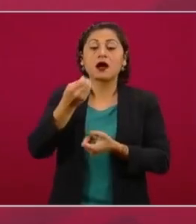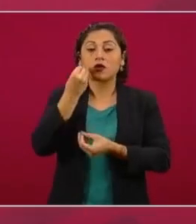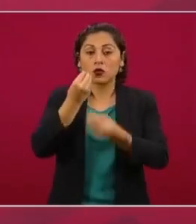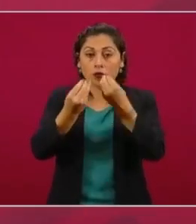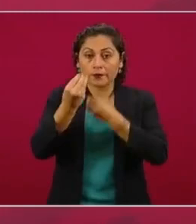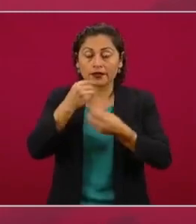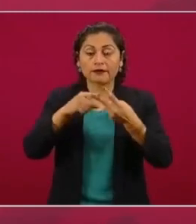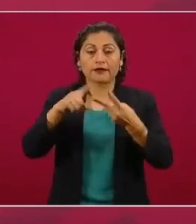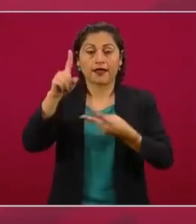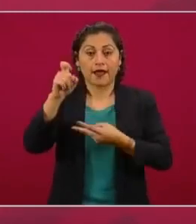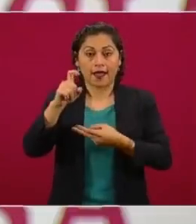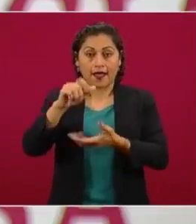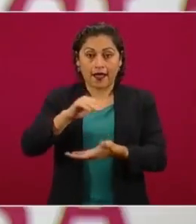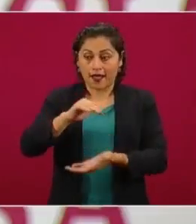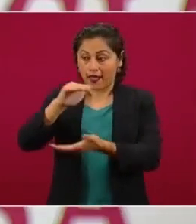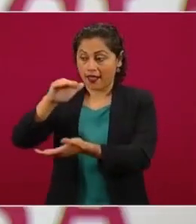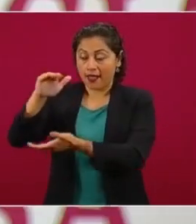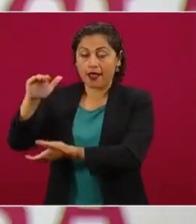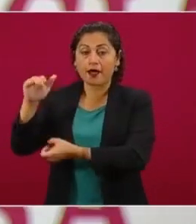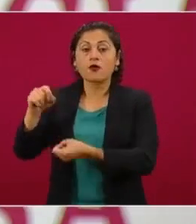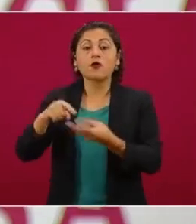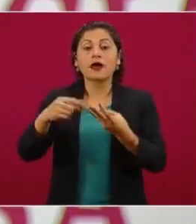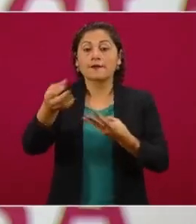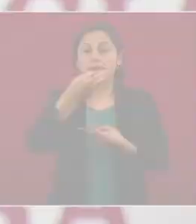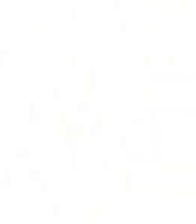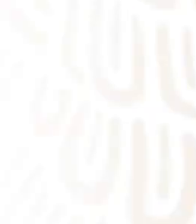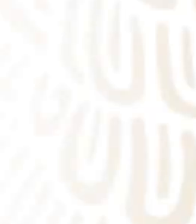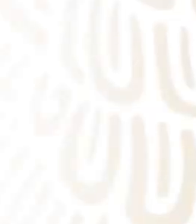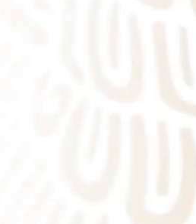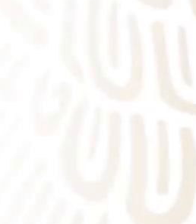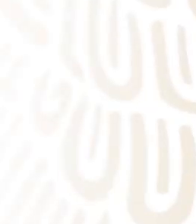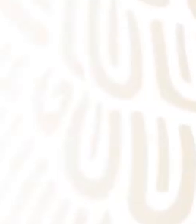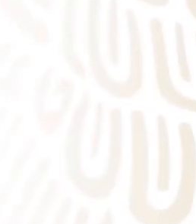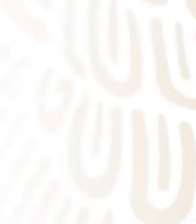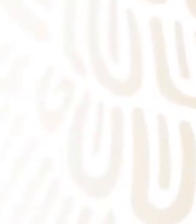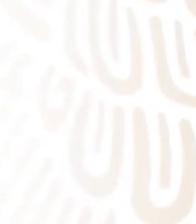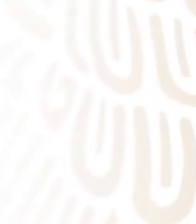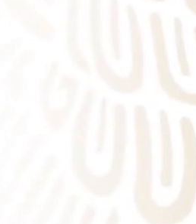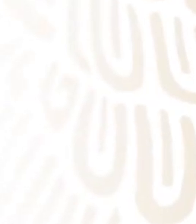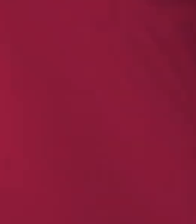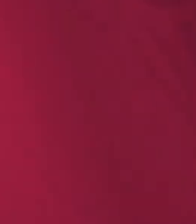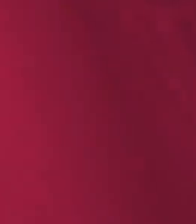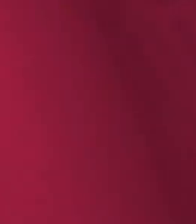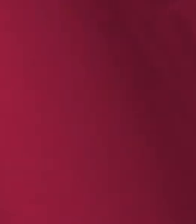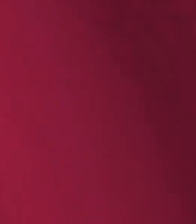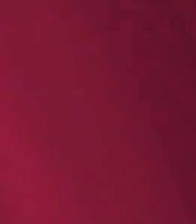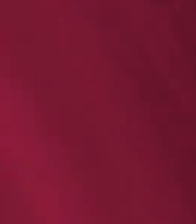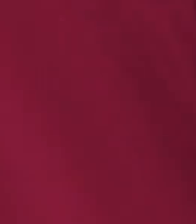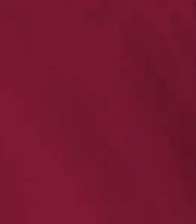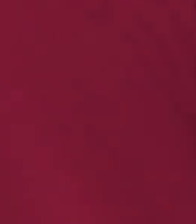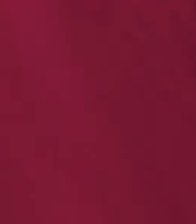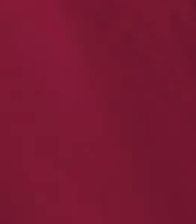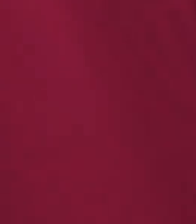agua, embotellada y medicamentos. Quédate en casa. Gobierno de México.